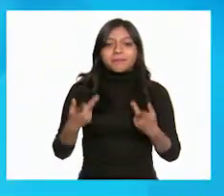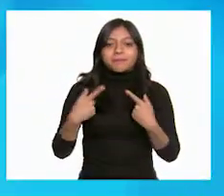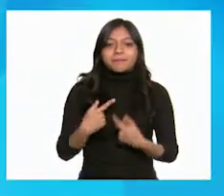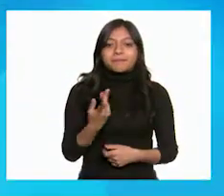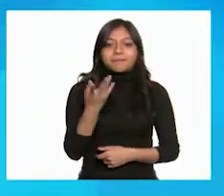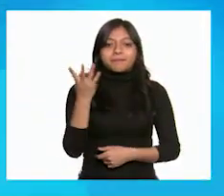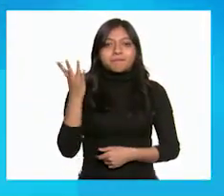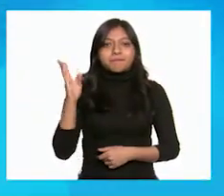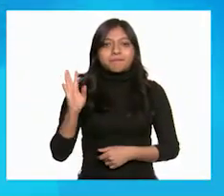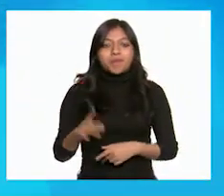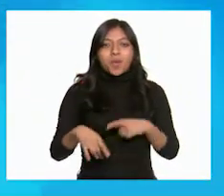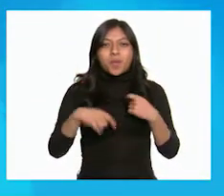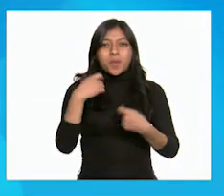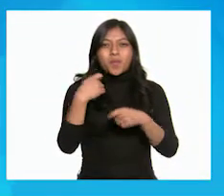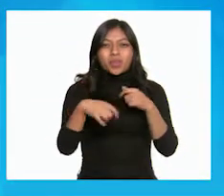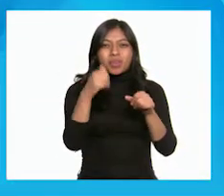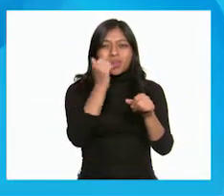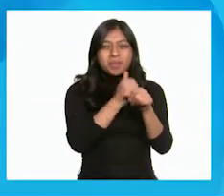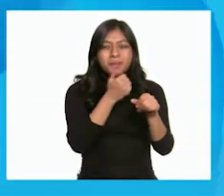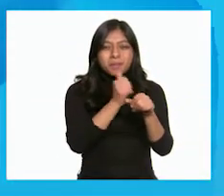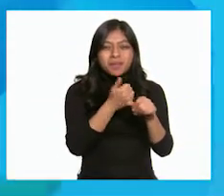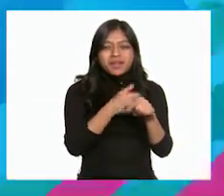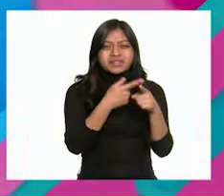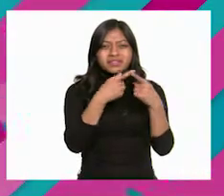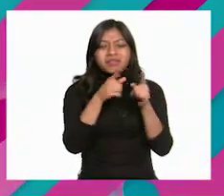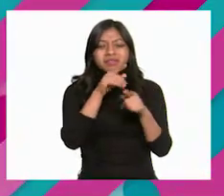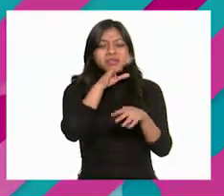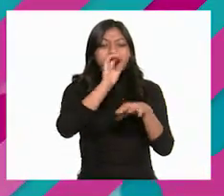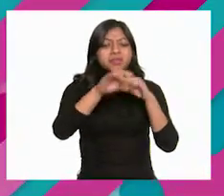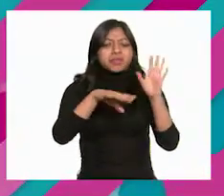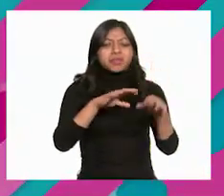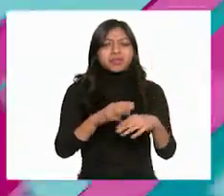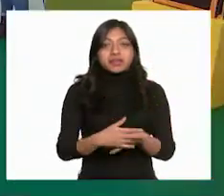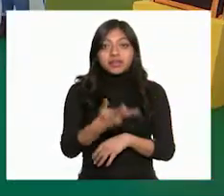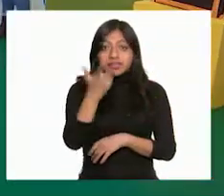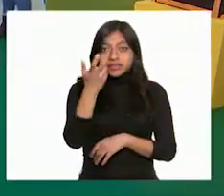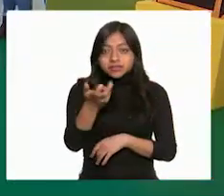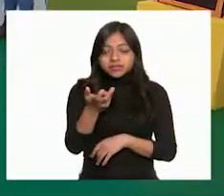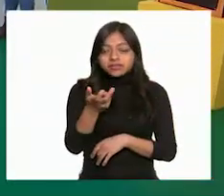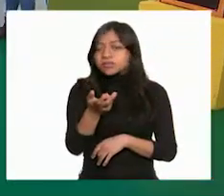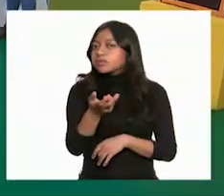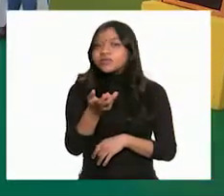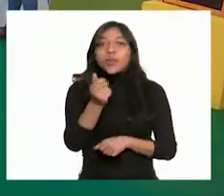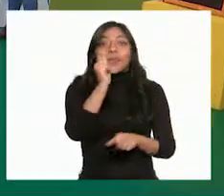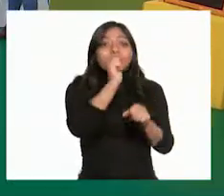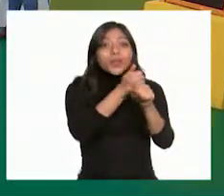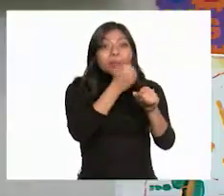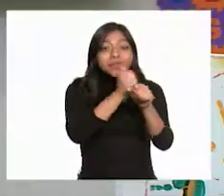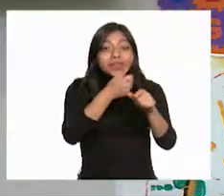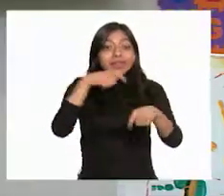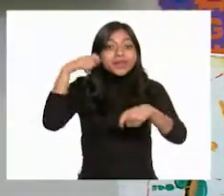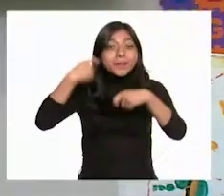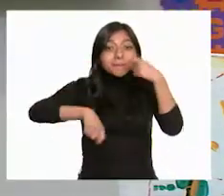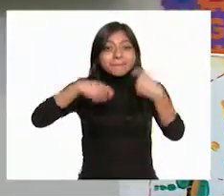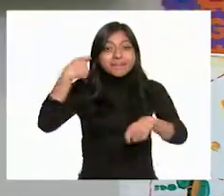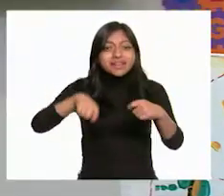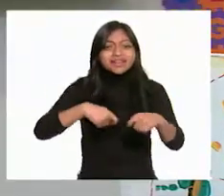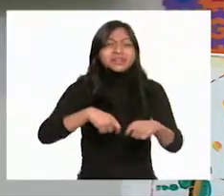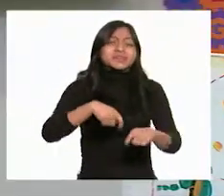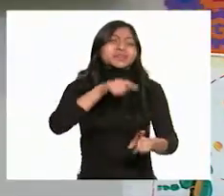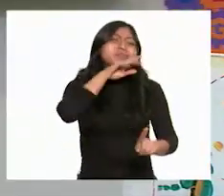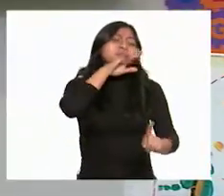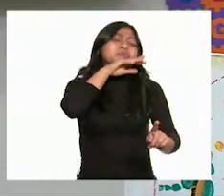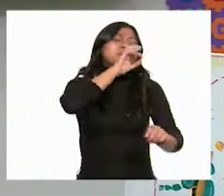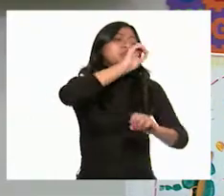usando botellas de plástico desechables. ¡No! Tampoco, maestra. Las botellas de plástico contaminan